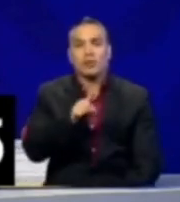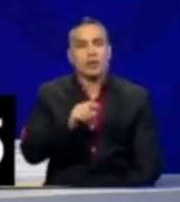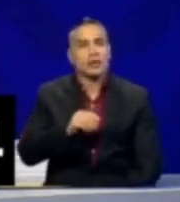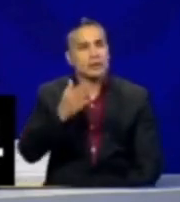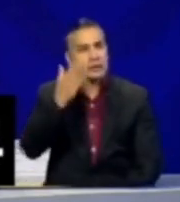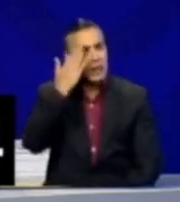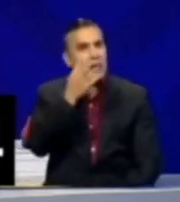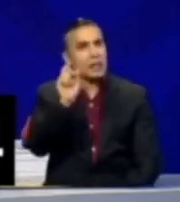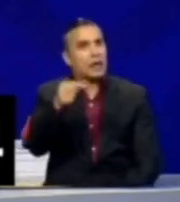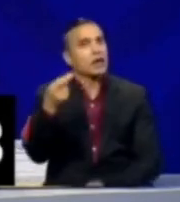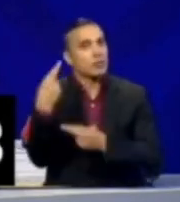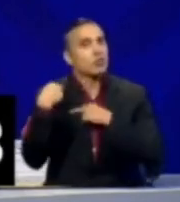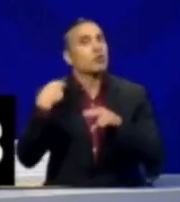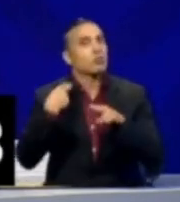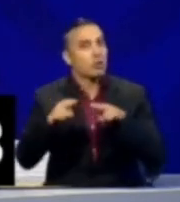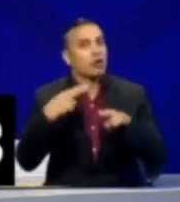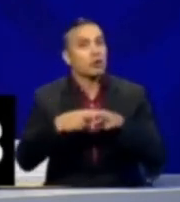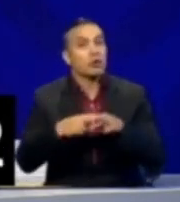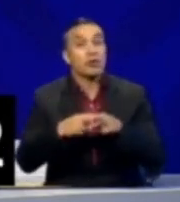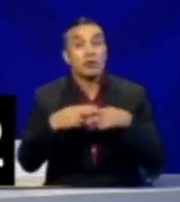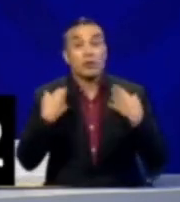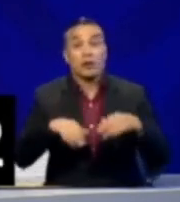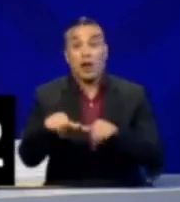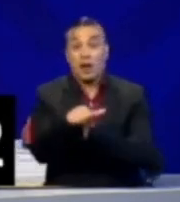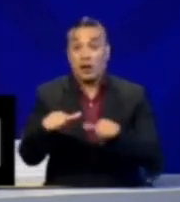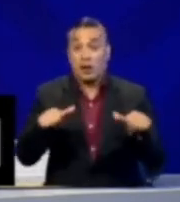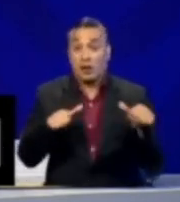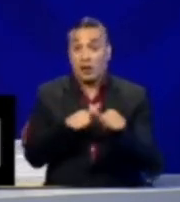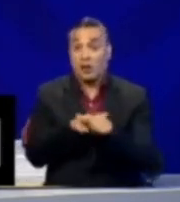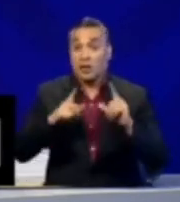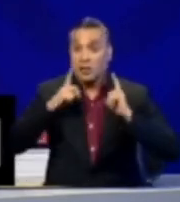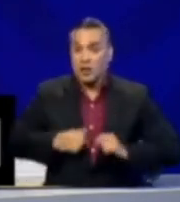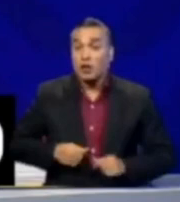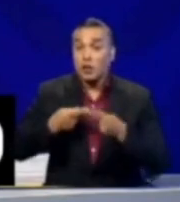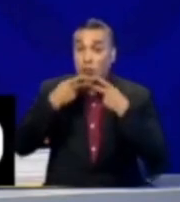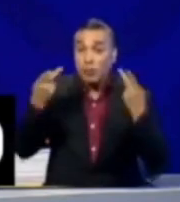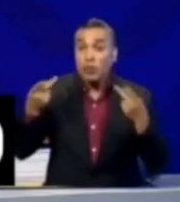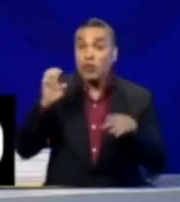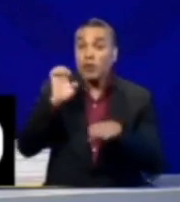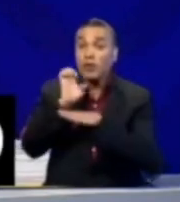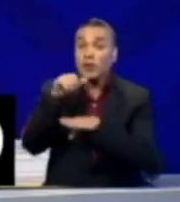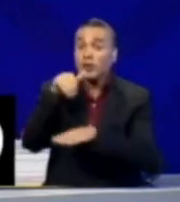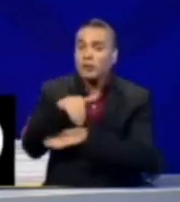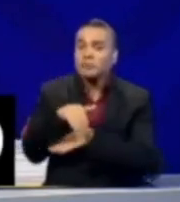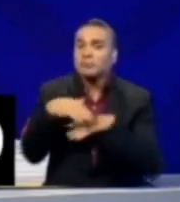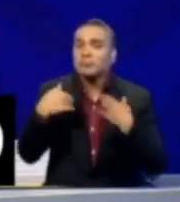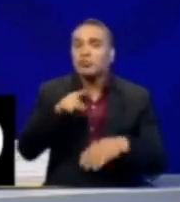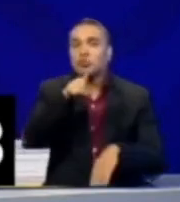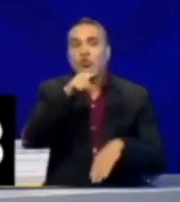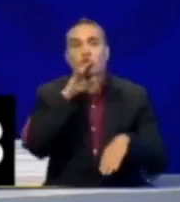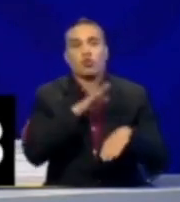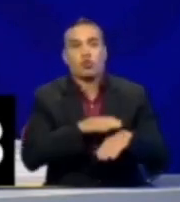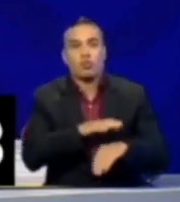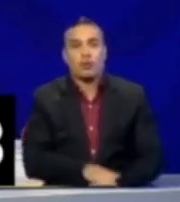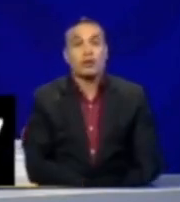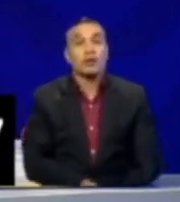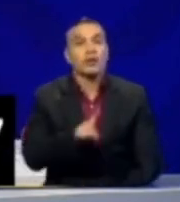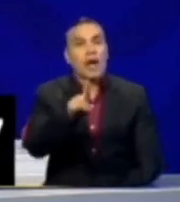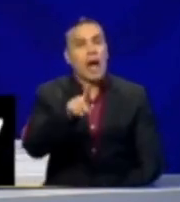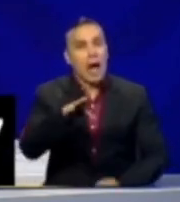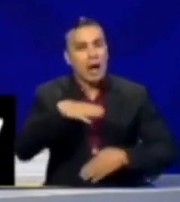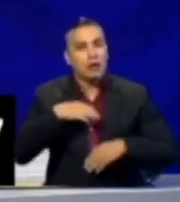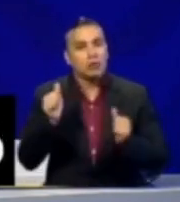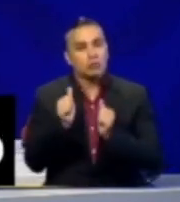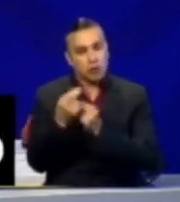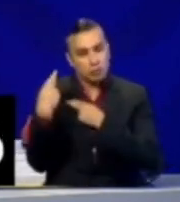tienen que hacerse cargo. El desastre de la Administración de Salud Pública del Ecuador es de ustedes. Tienen que asumir